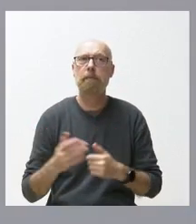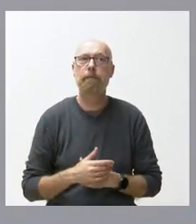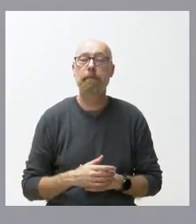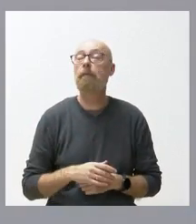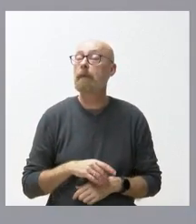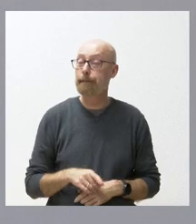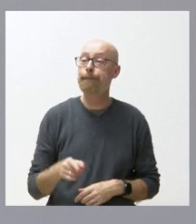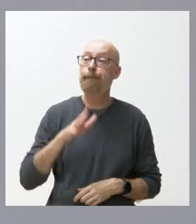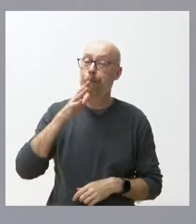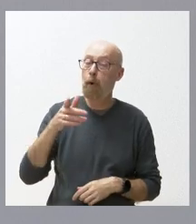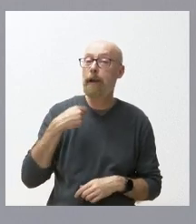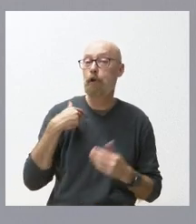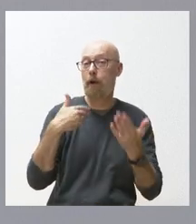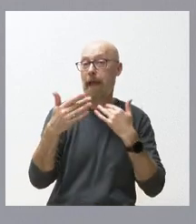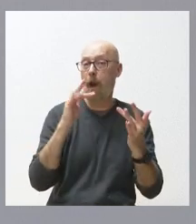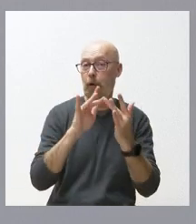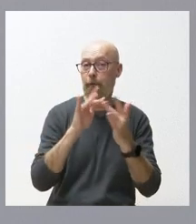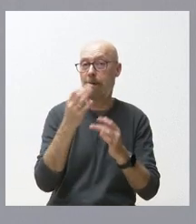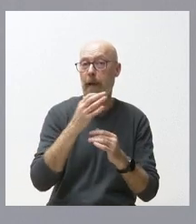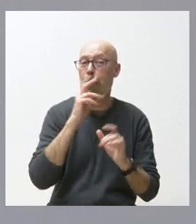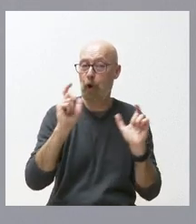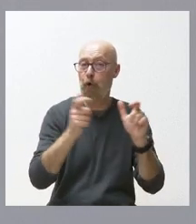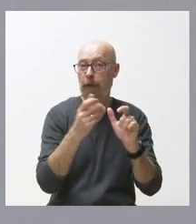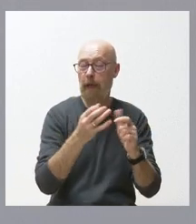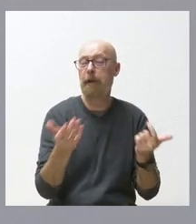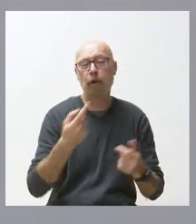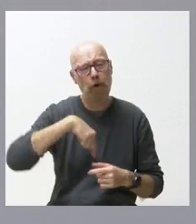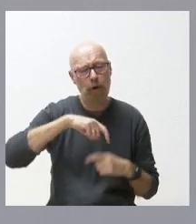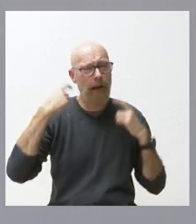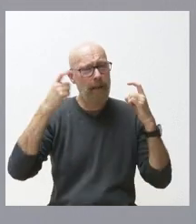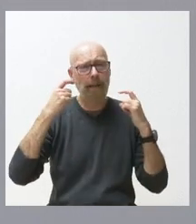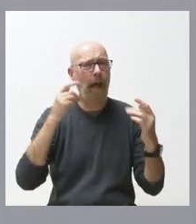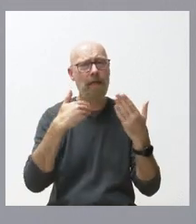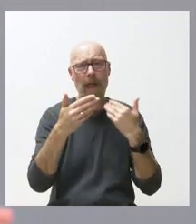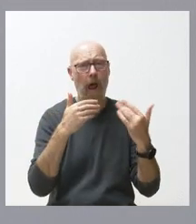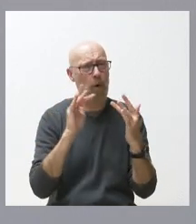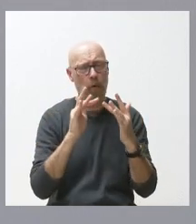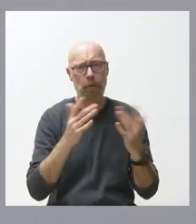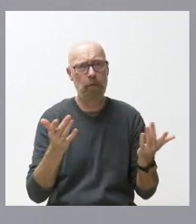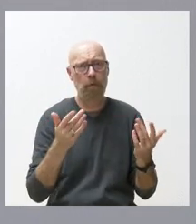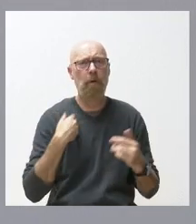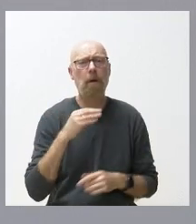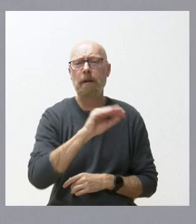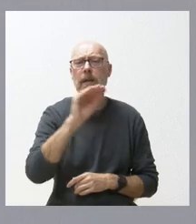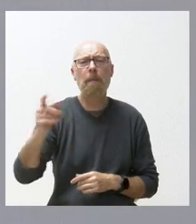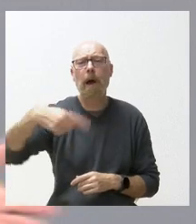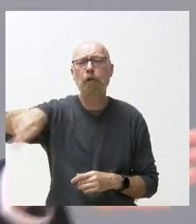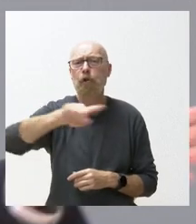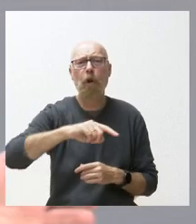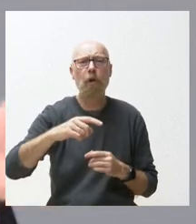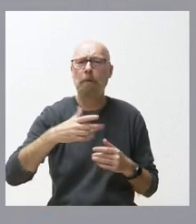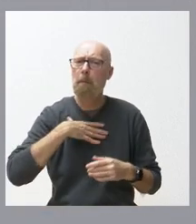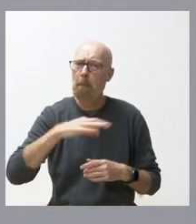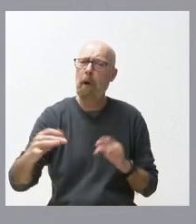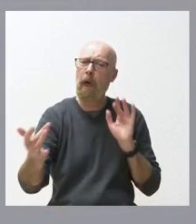y por eso hay que reunirse nosotros vamos a intentar el diálogo y llamamos a todo el mundo a que se pueda dialogar en